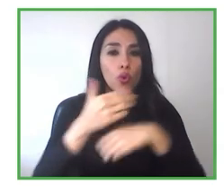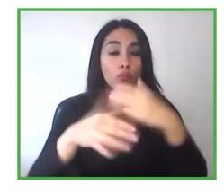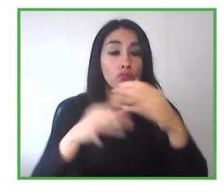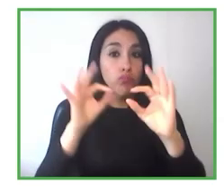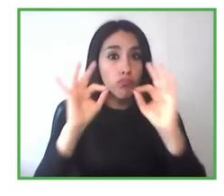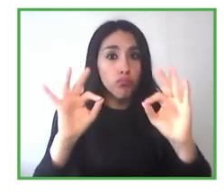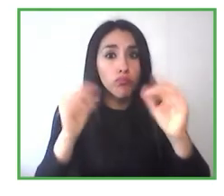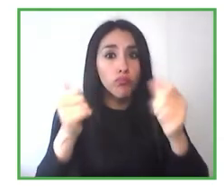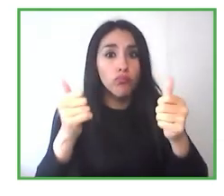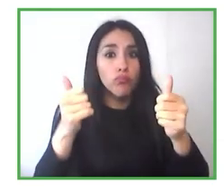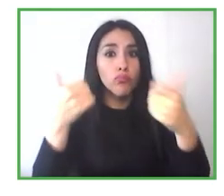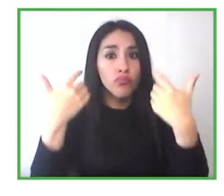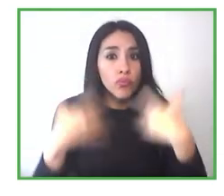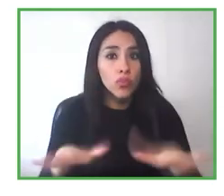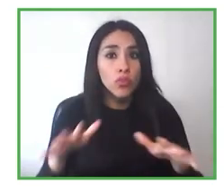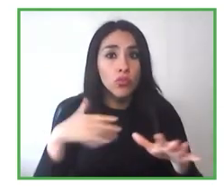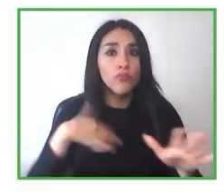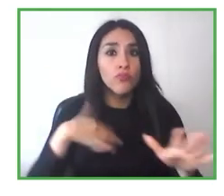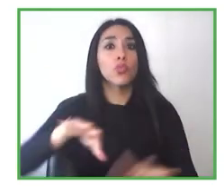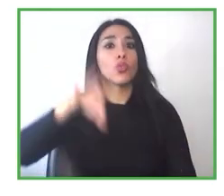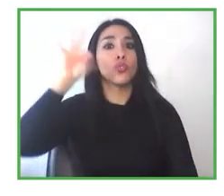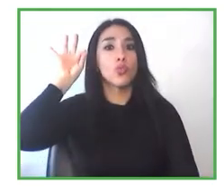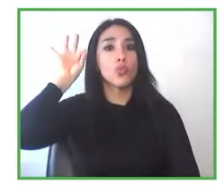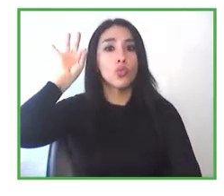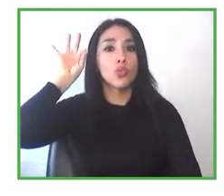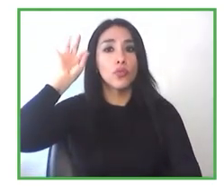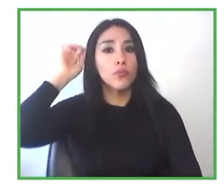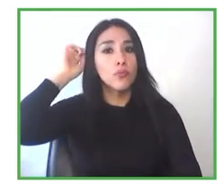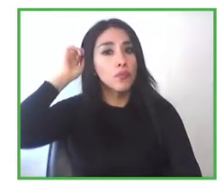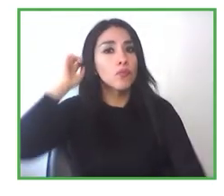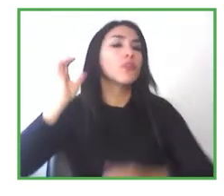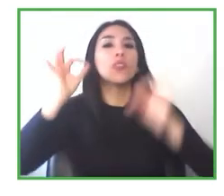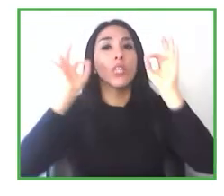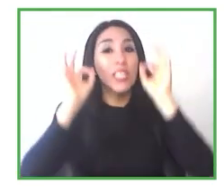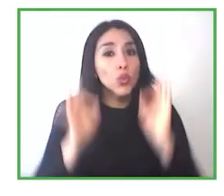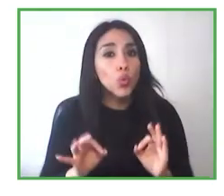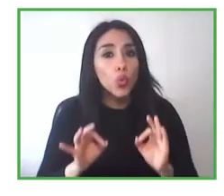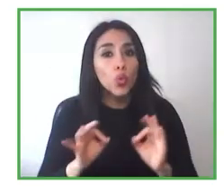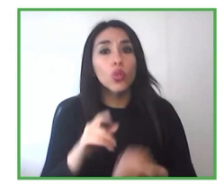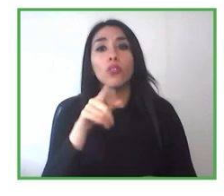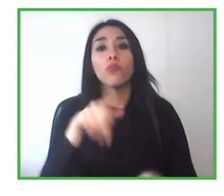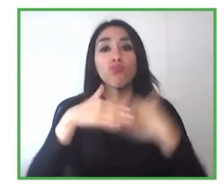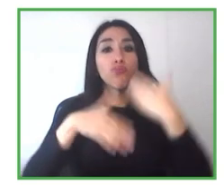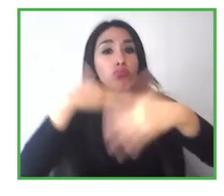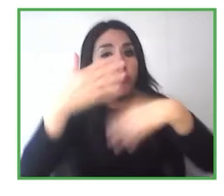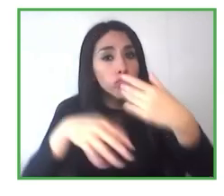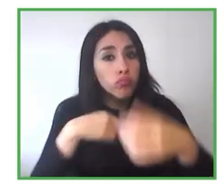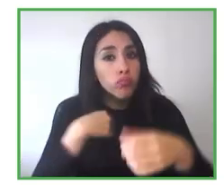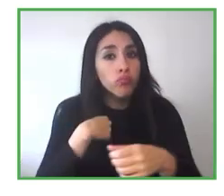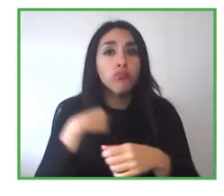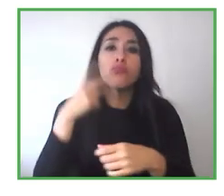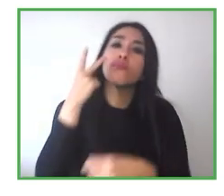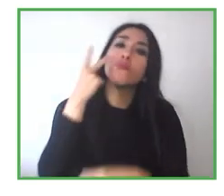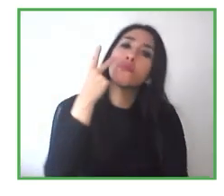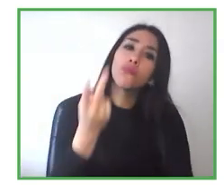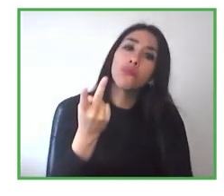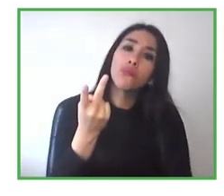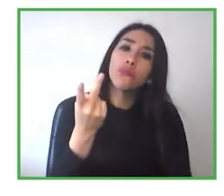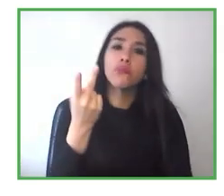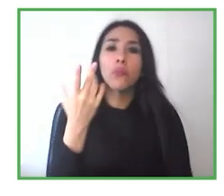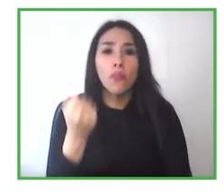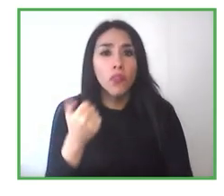garantía de la contratación, hacemos estas visitas. Al principio es un proceso como bien intenso,